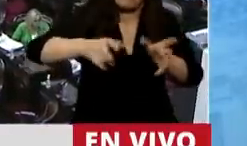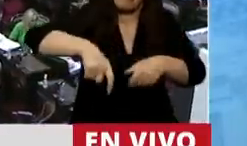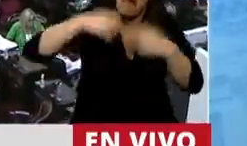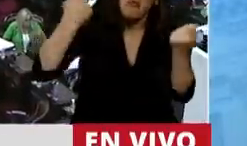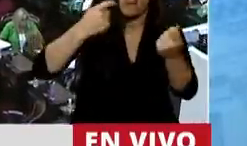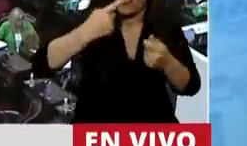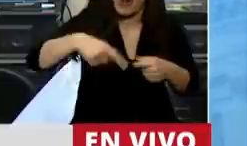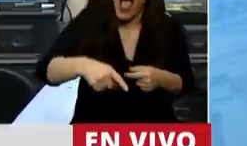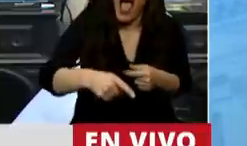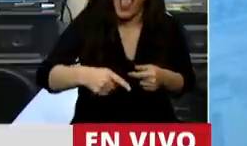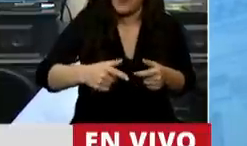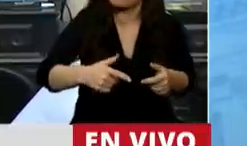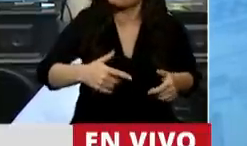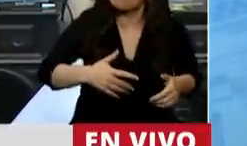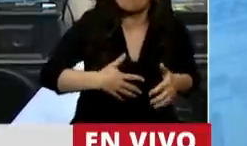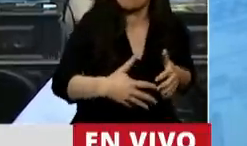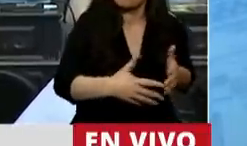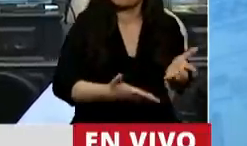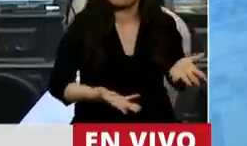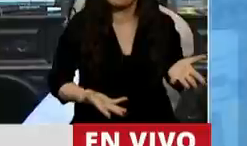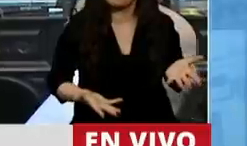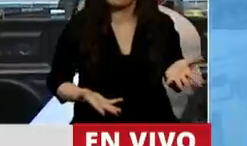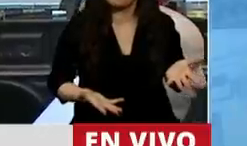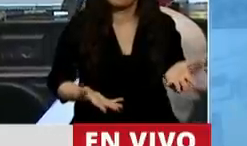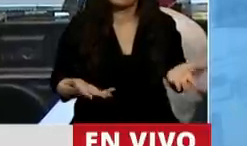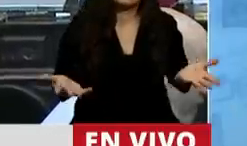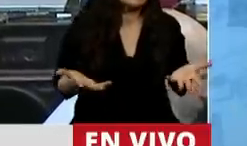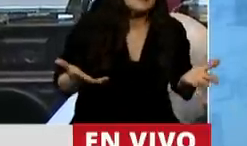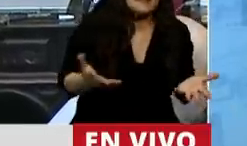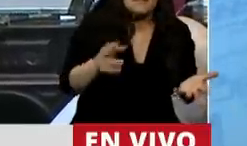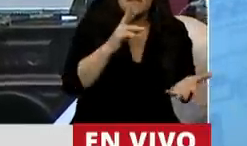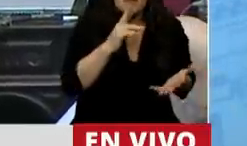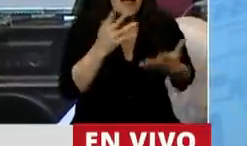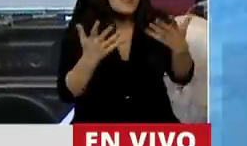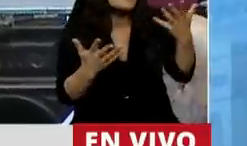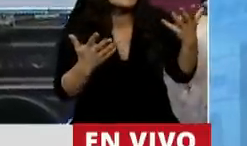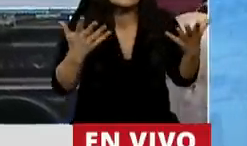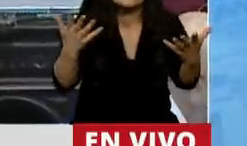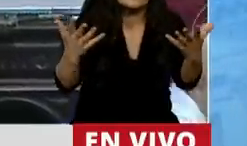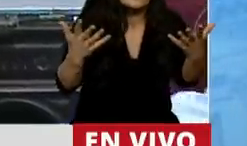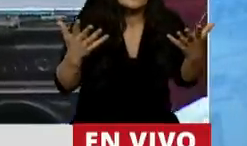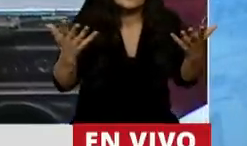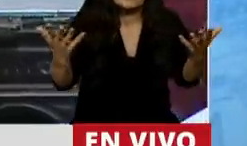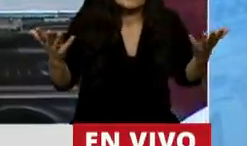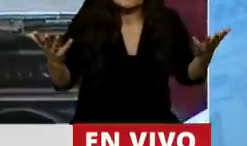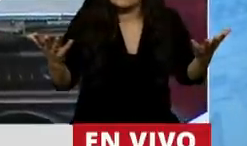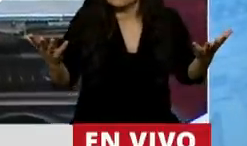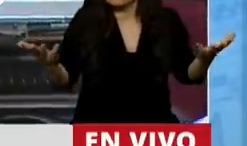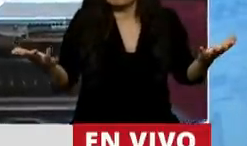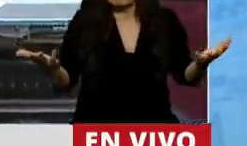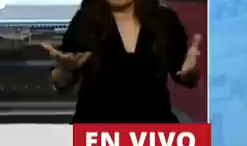y que las embarazan, y que no les queda mucha alternativa y tienen que recurrir a un